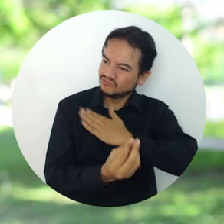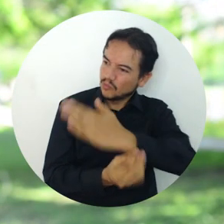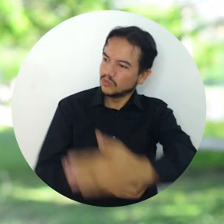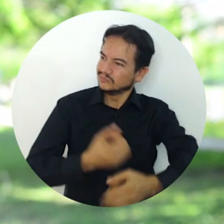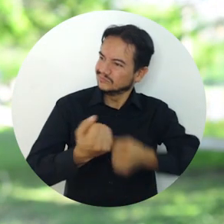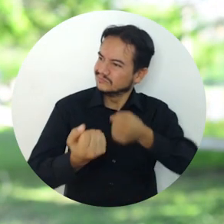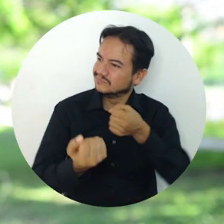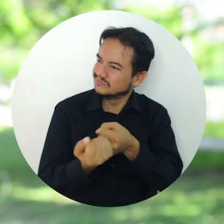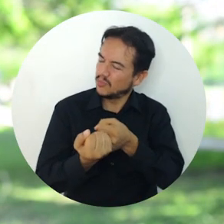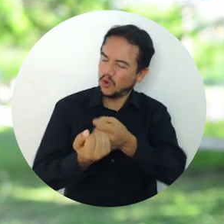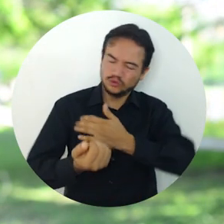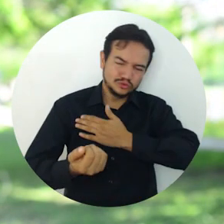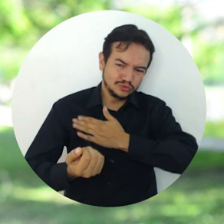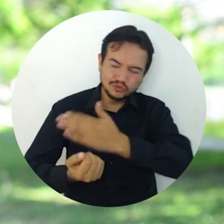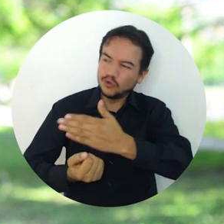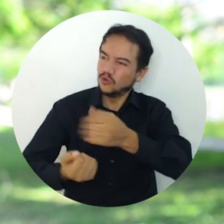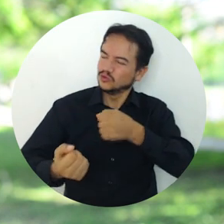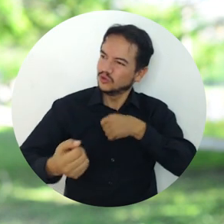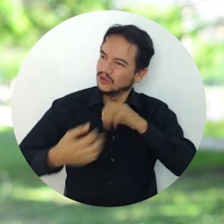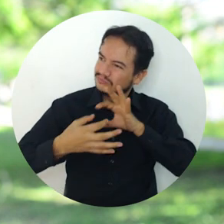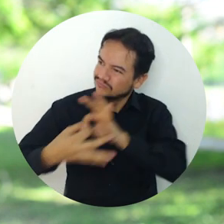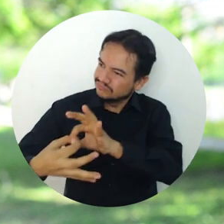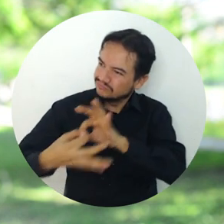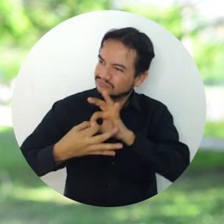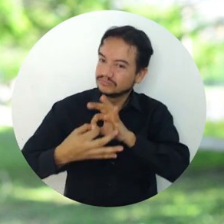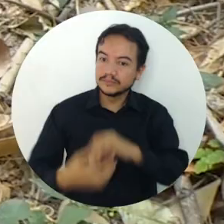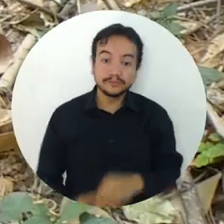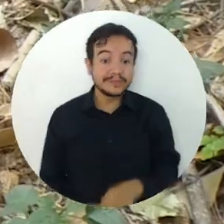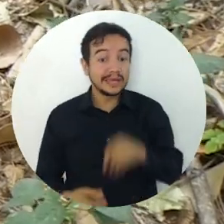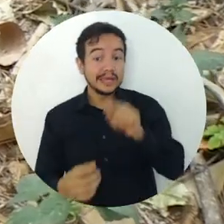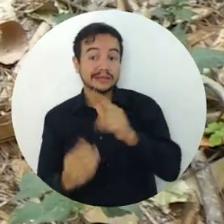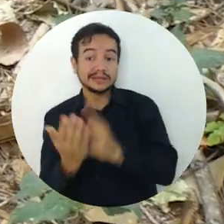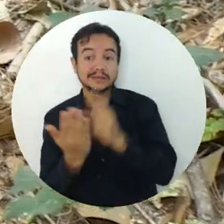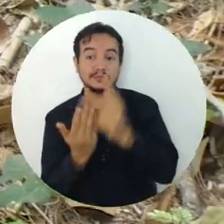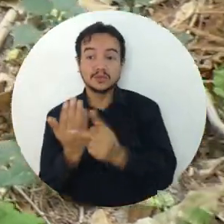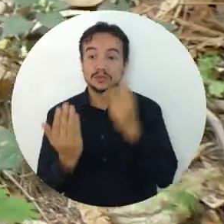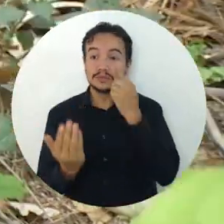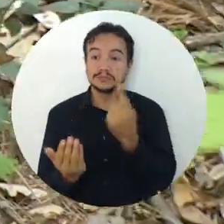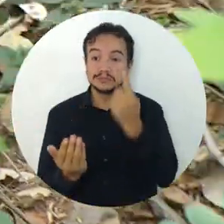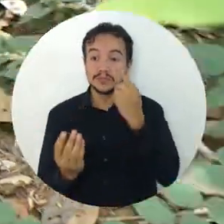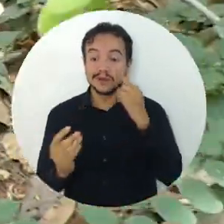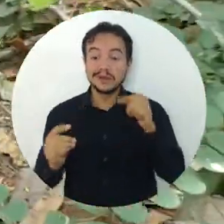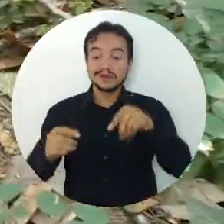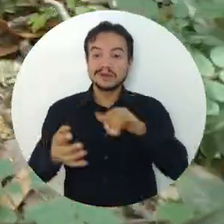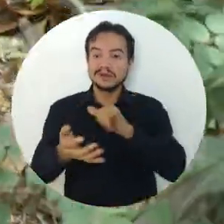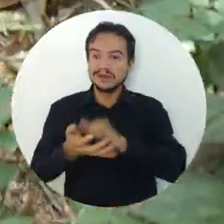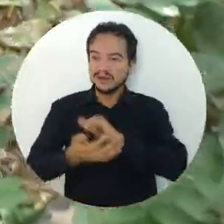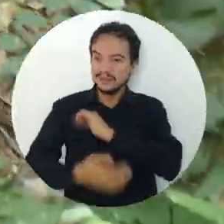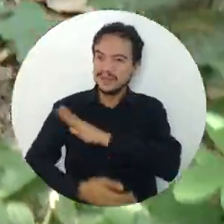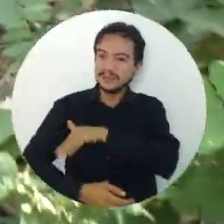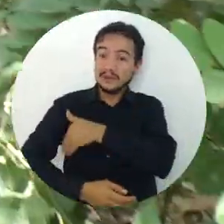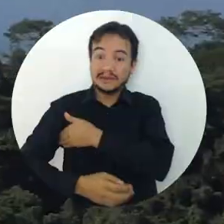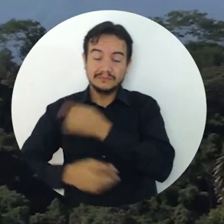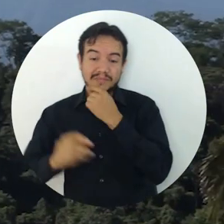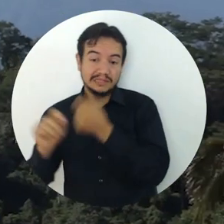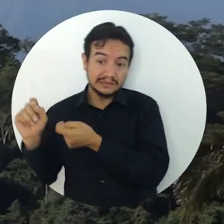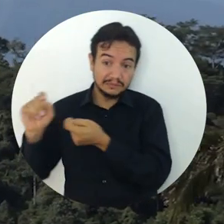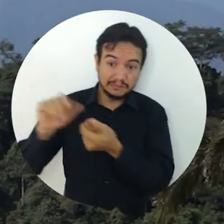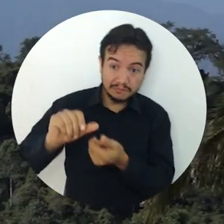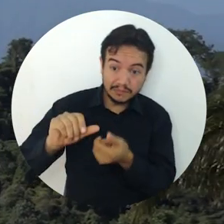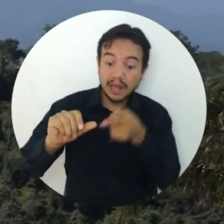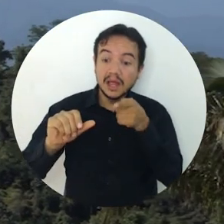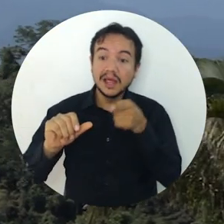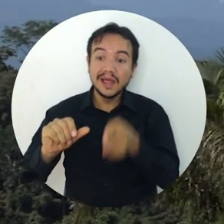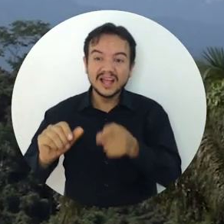colaboración, de trabajo conjunto. Este proyecto fue el único de la convocatoria de expediciones científicas y